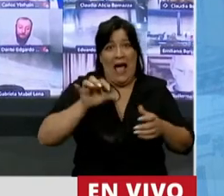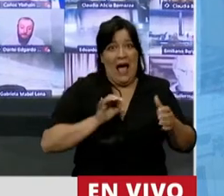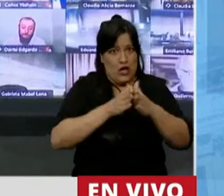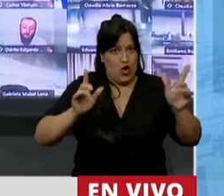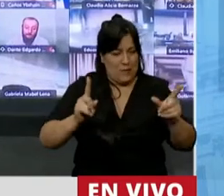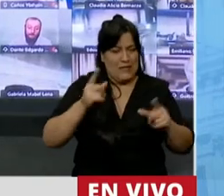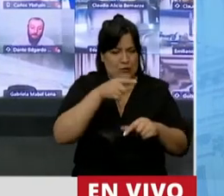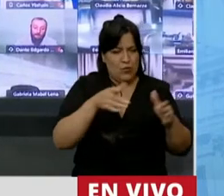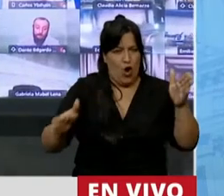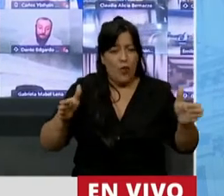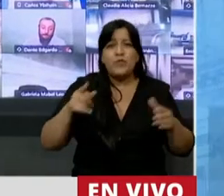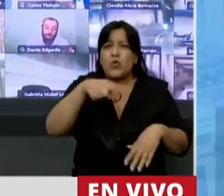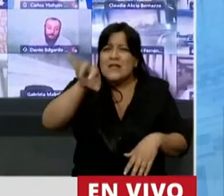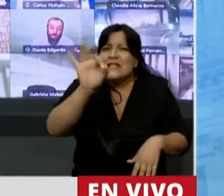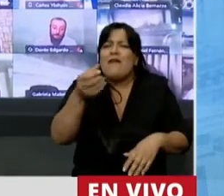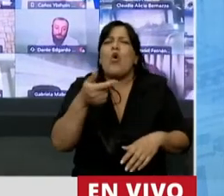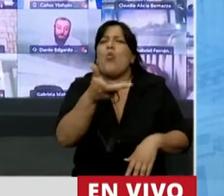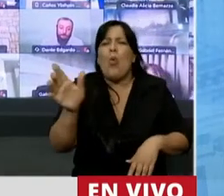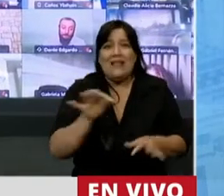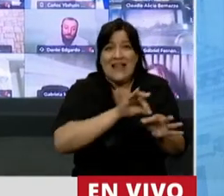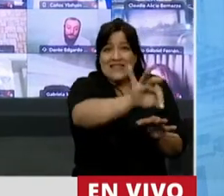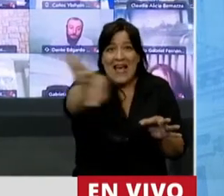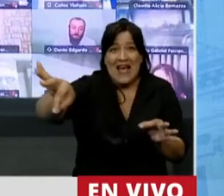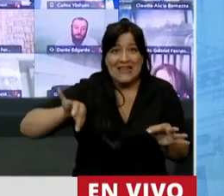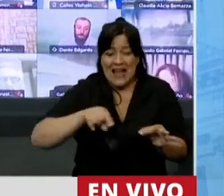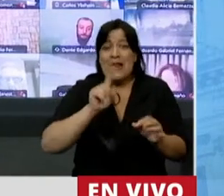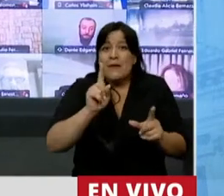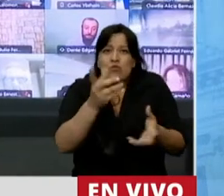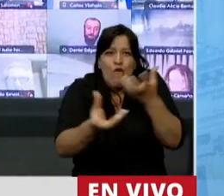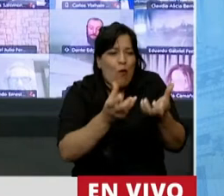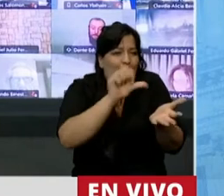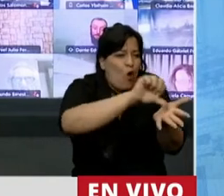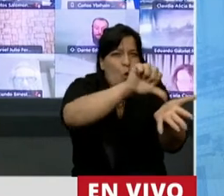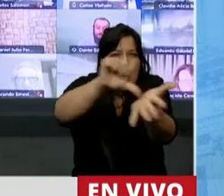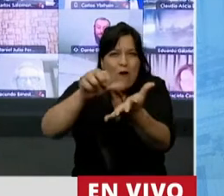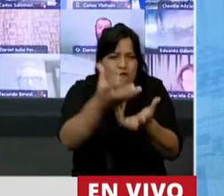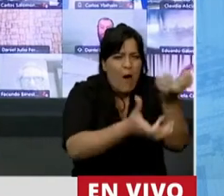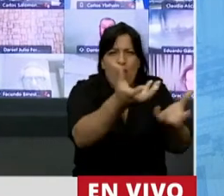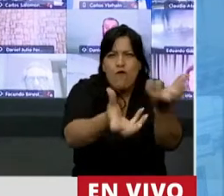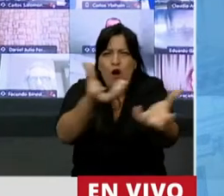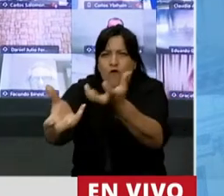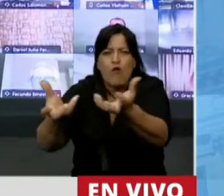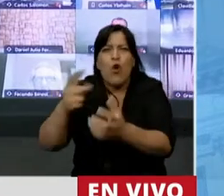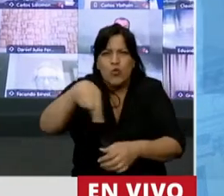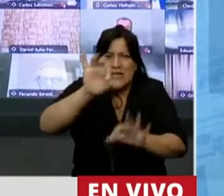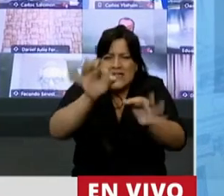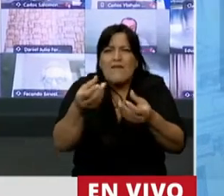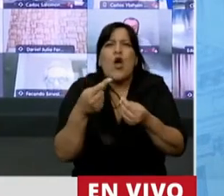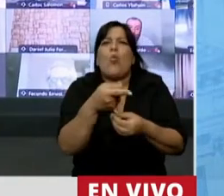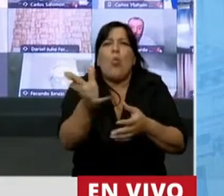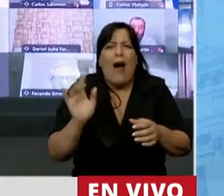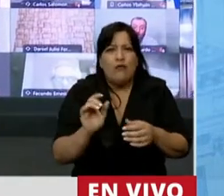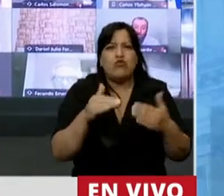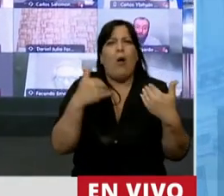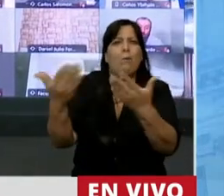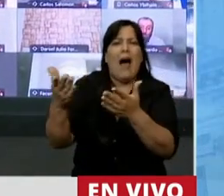¿sabe cuántas de esas hectáreas, cuántos de esos focos de incendios fueron destinados